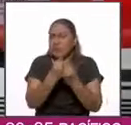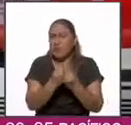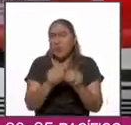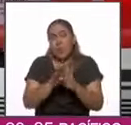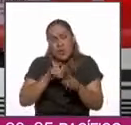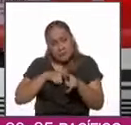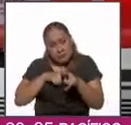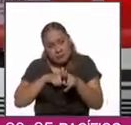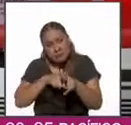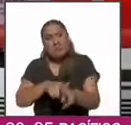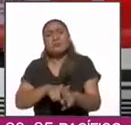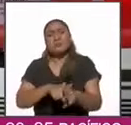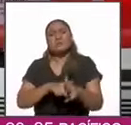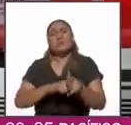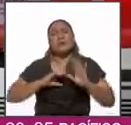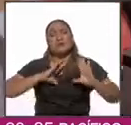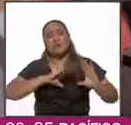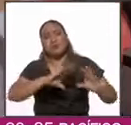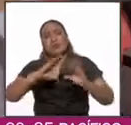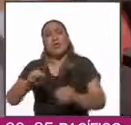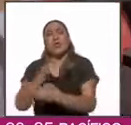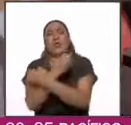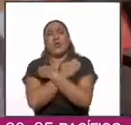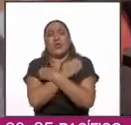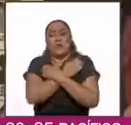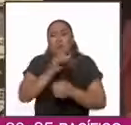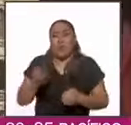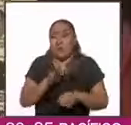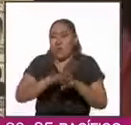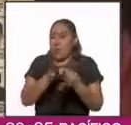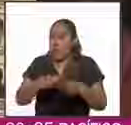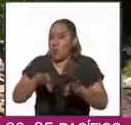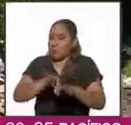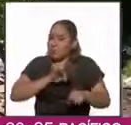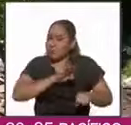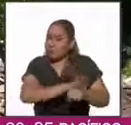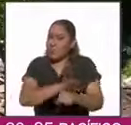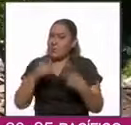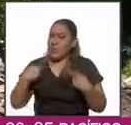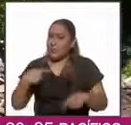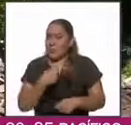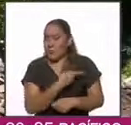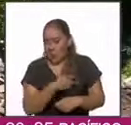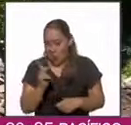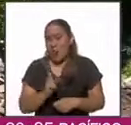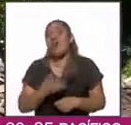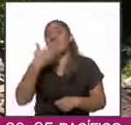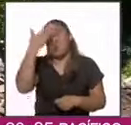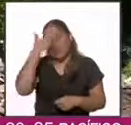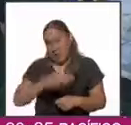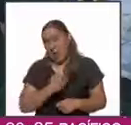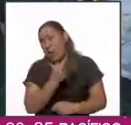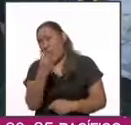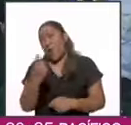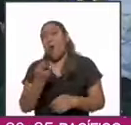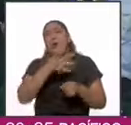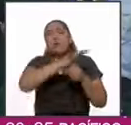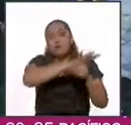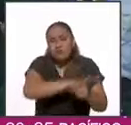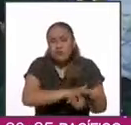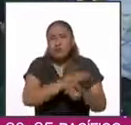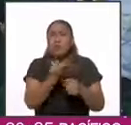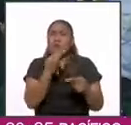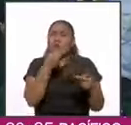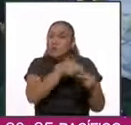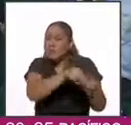un modelo de educación popular en beneficio de los más pobres, a pesar de las múltiples represiones, asesinatos,